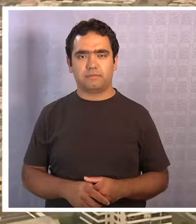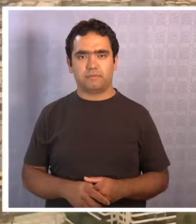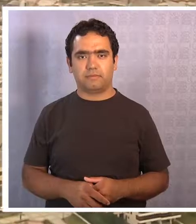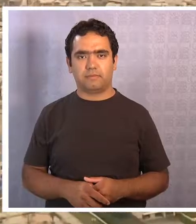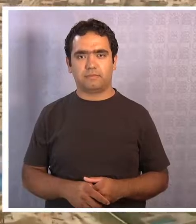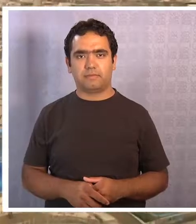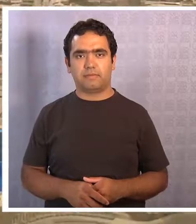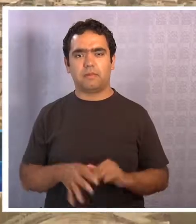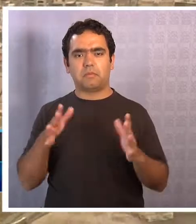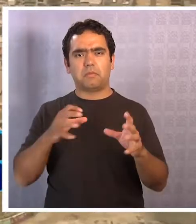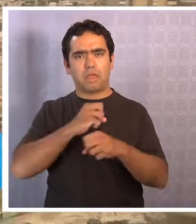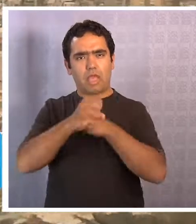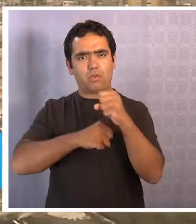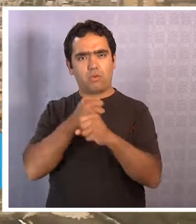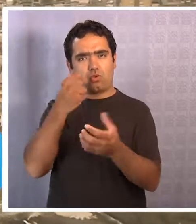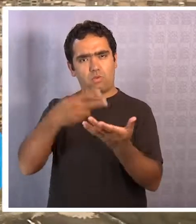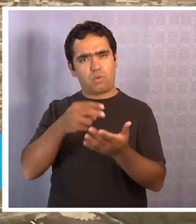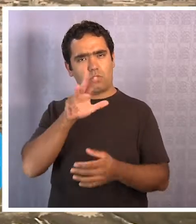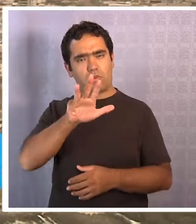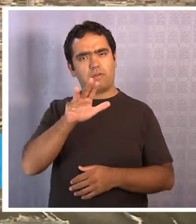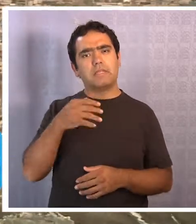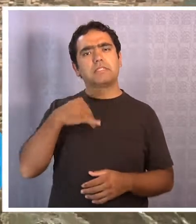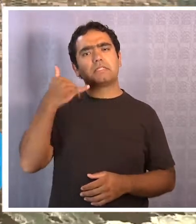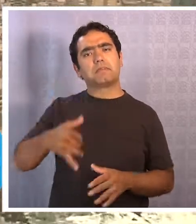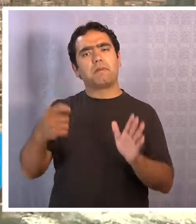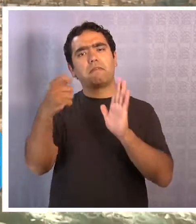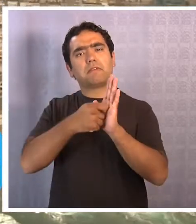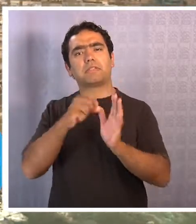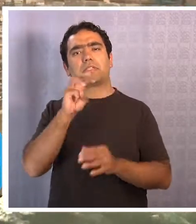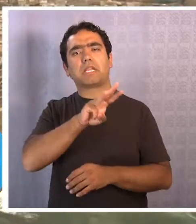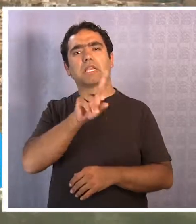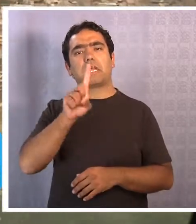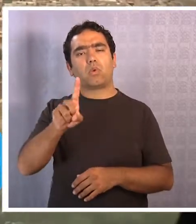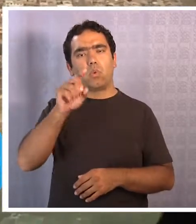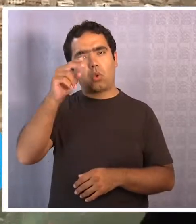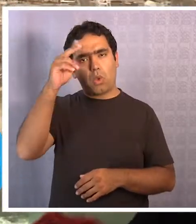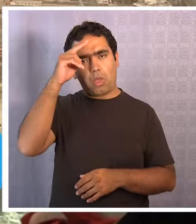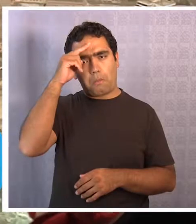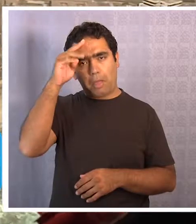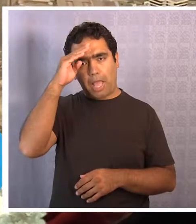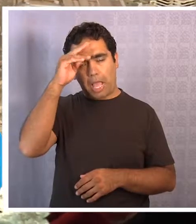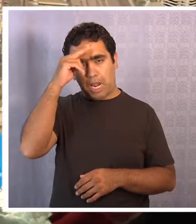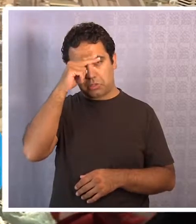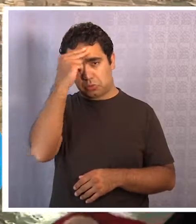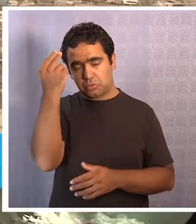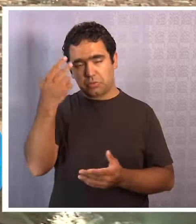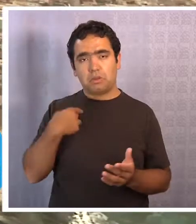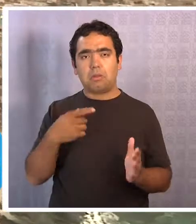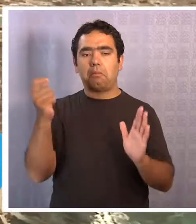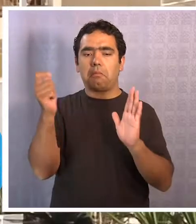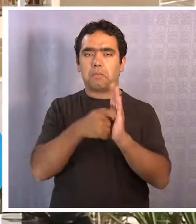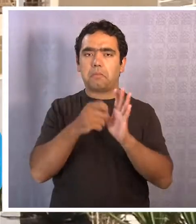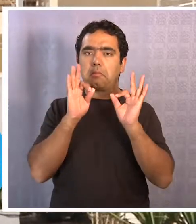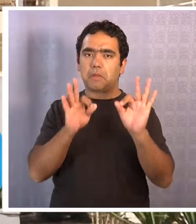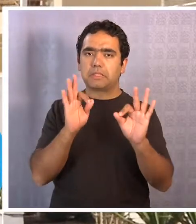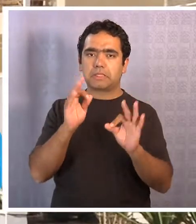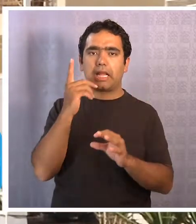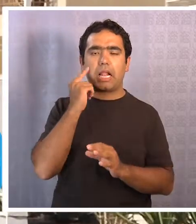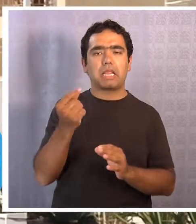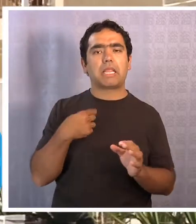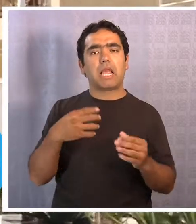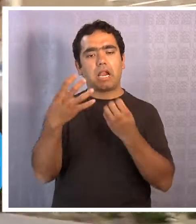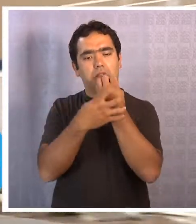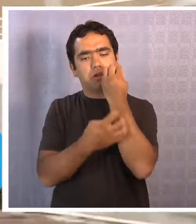Desde el año 2009, cada 31 de marzo se celebra el Día de las Regiones, iniciativa que busca generar espacios de